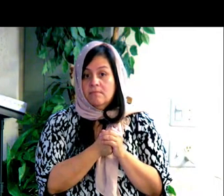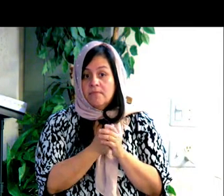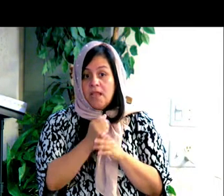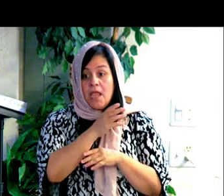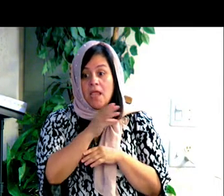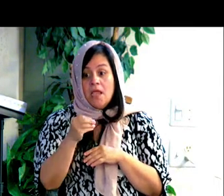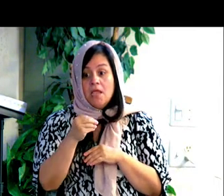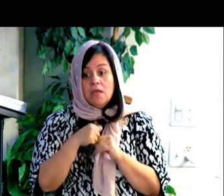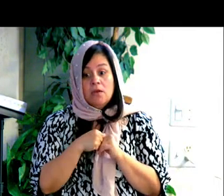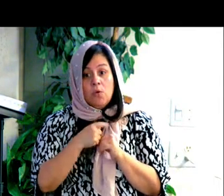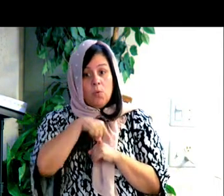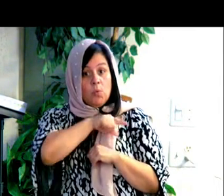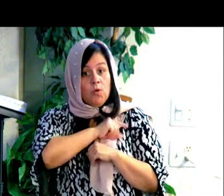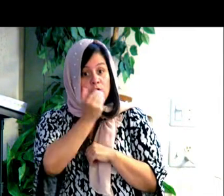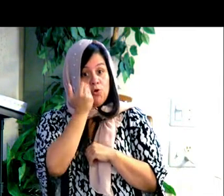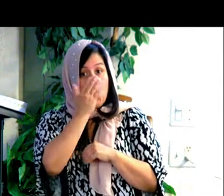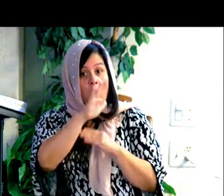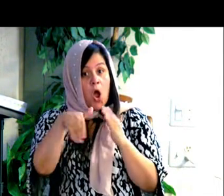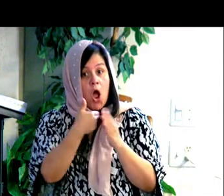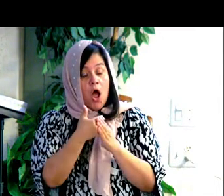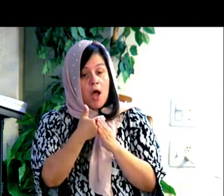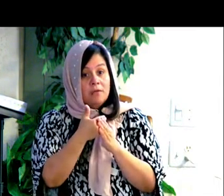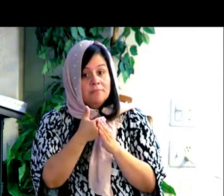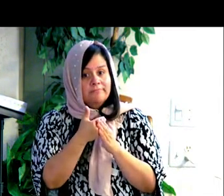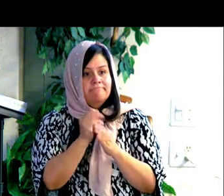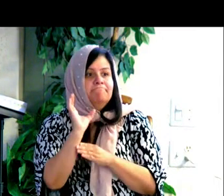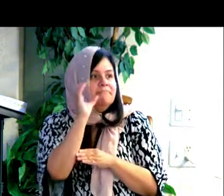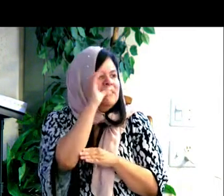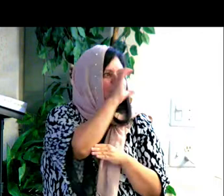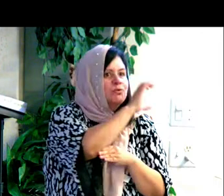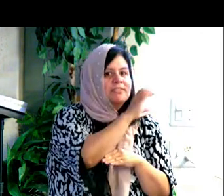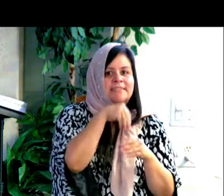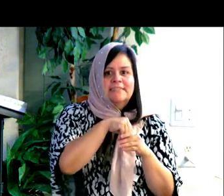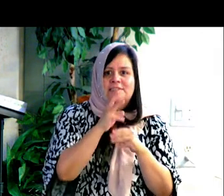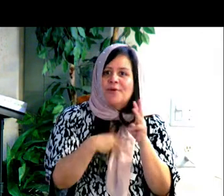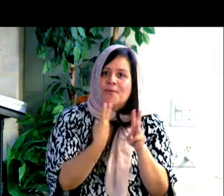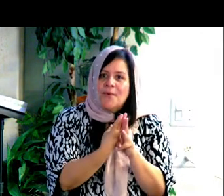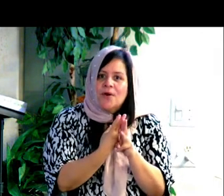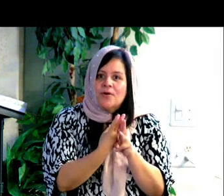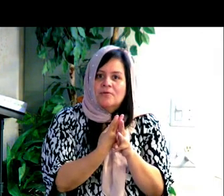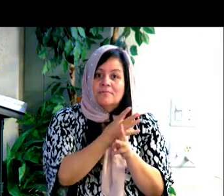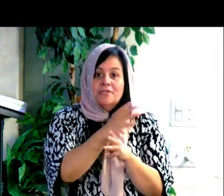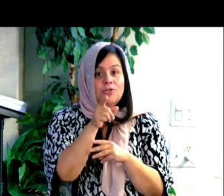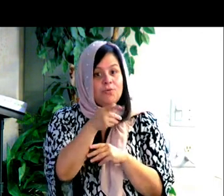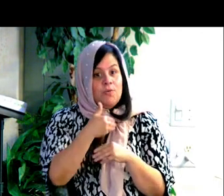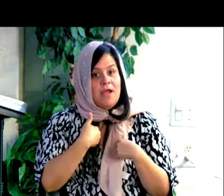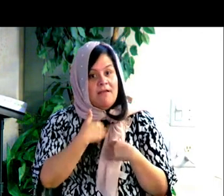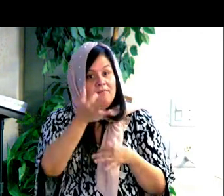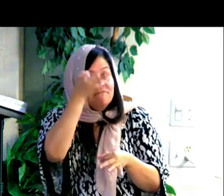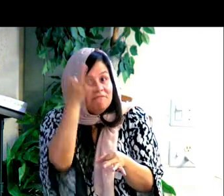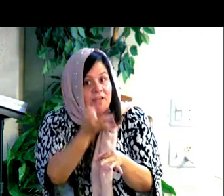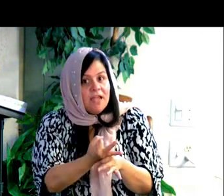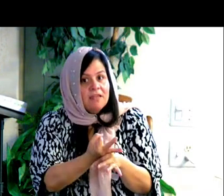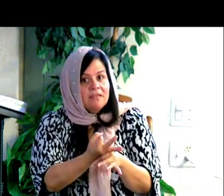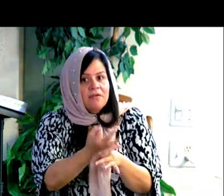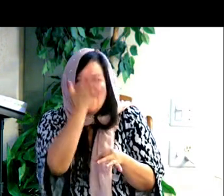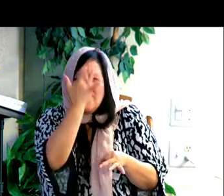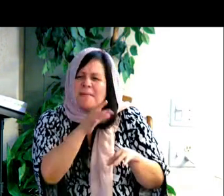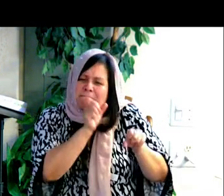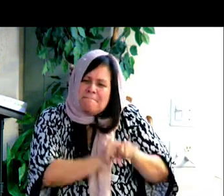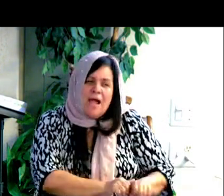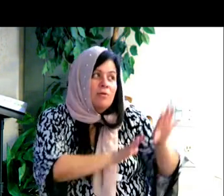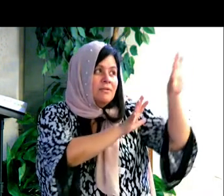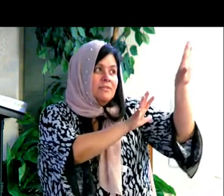nosotros conocemos todos los misterios del mundo. And you have faith to move mountains. Y incluso tenemos fe para